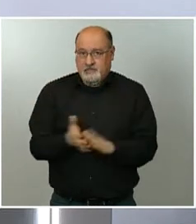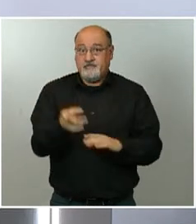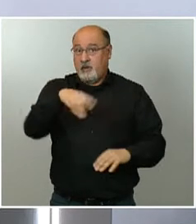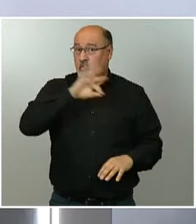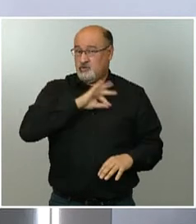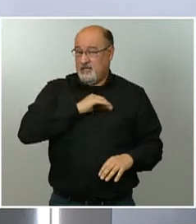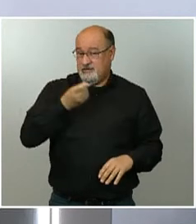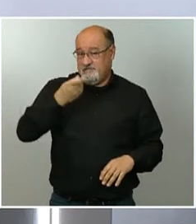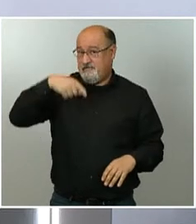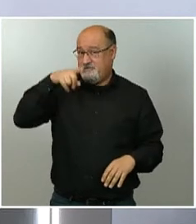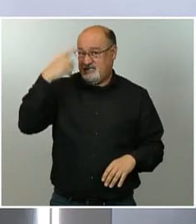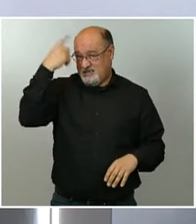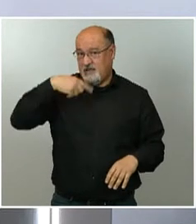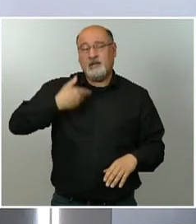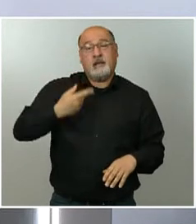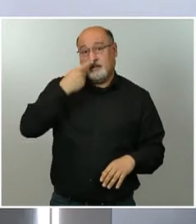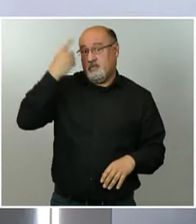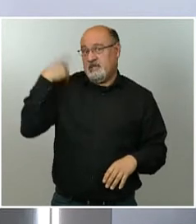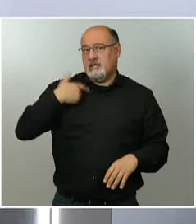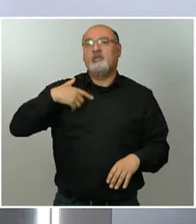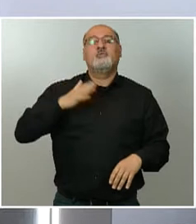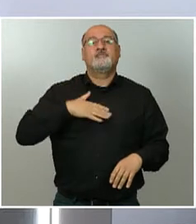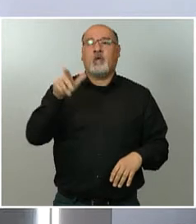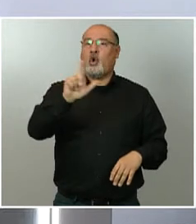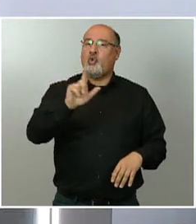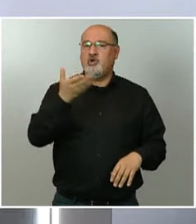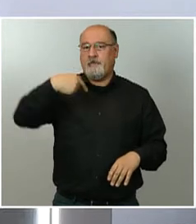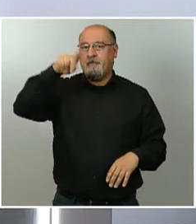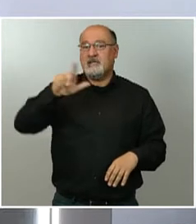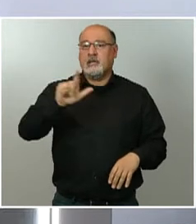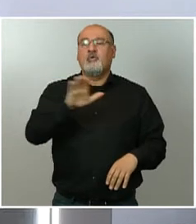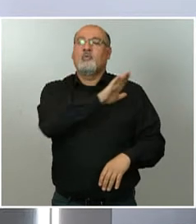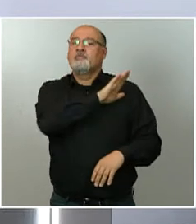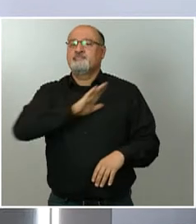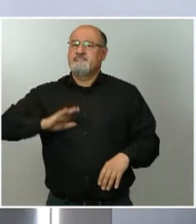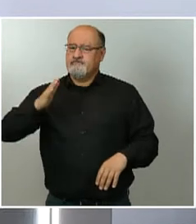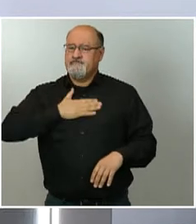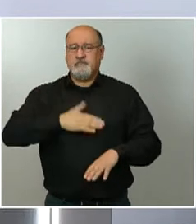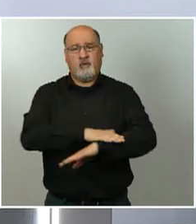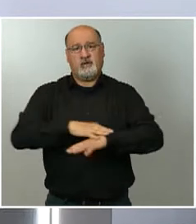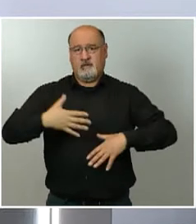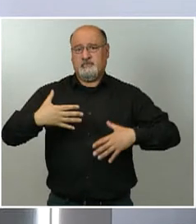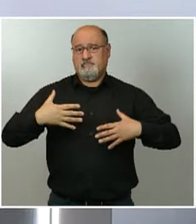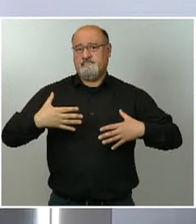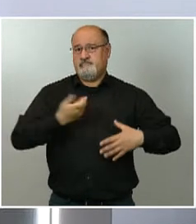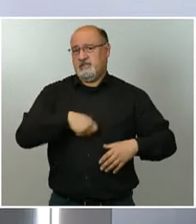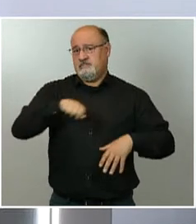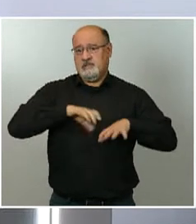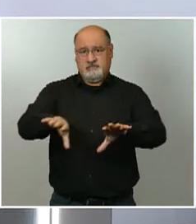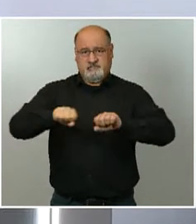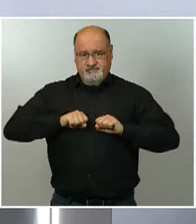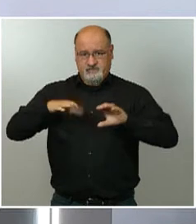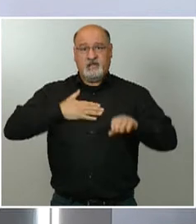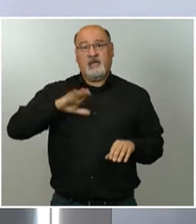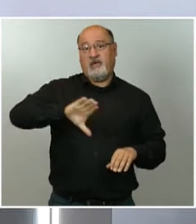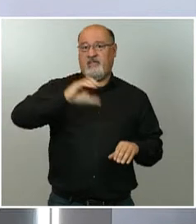pasado año nos reservamos, el Gobierno de España, el CSD en concreto, las decisiones en relación con la